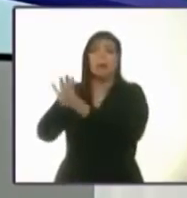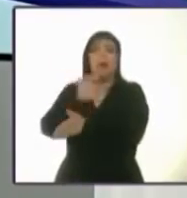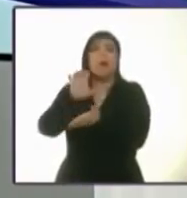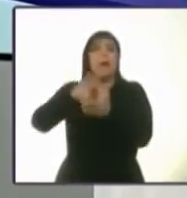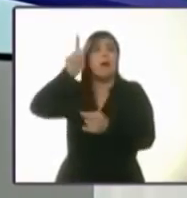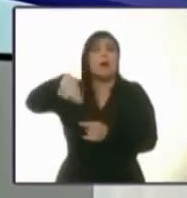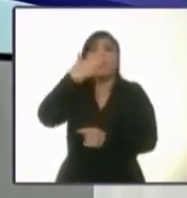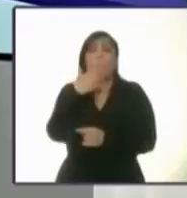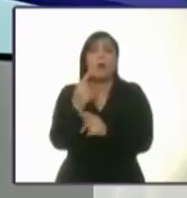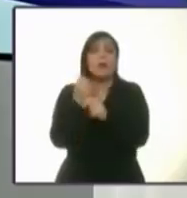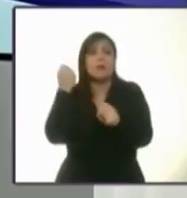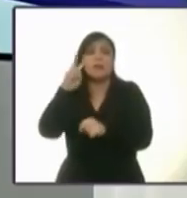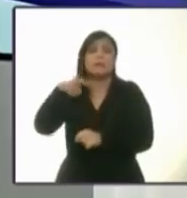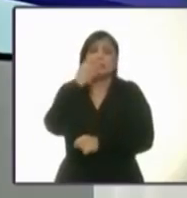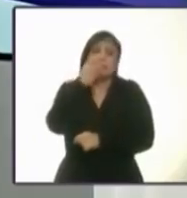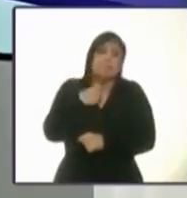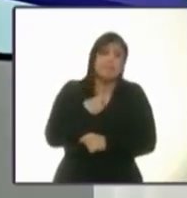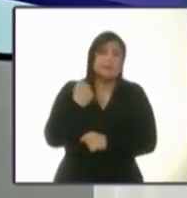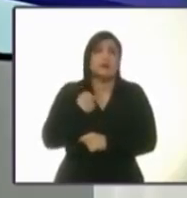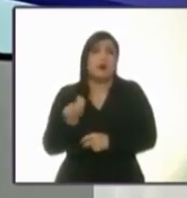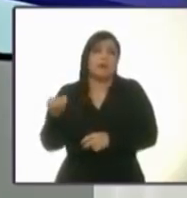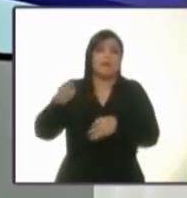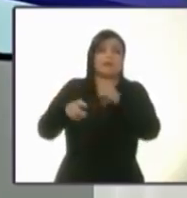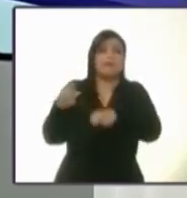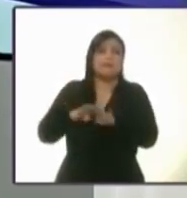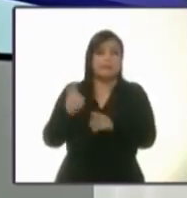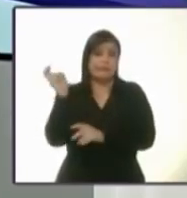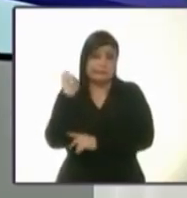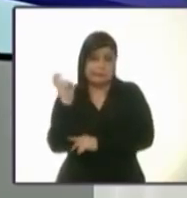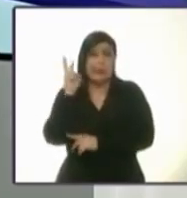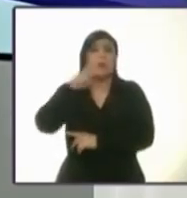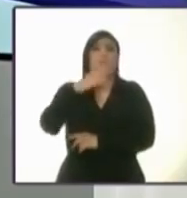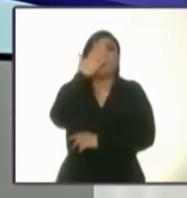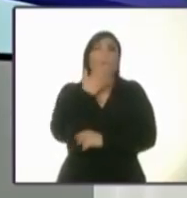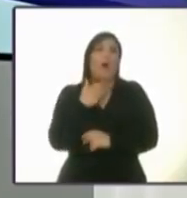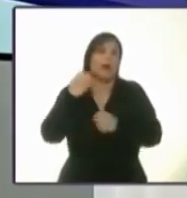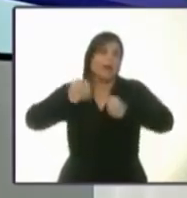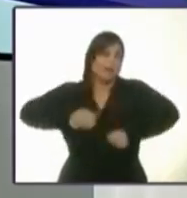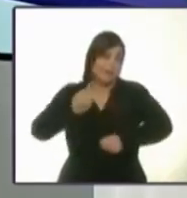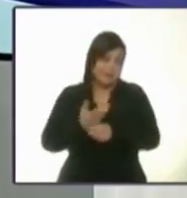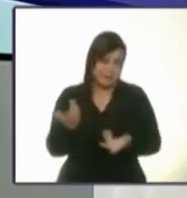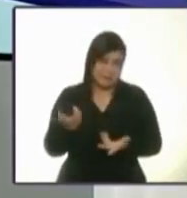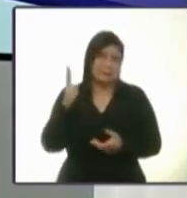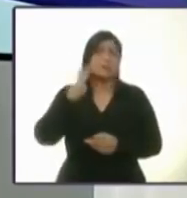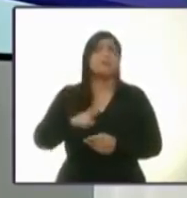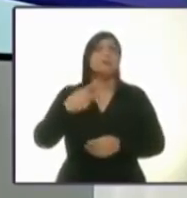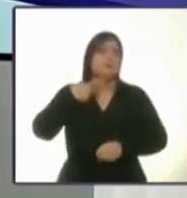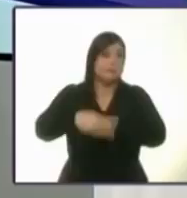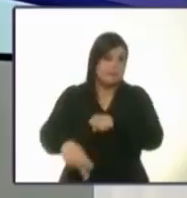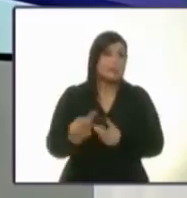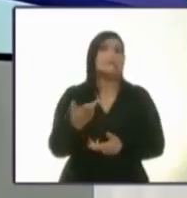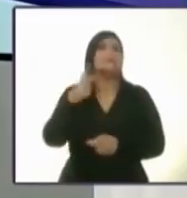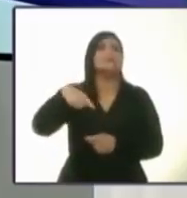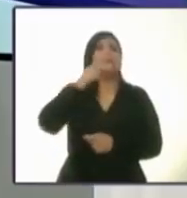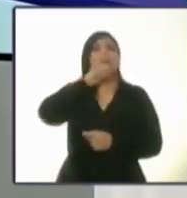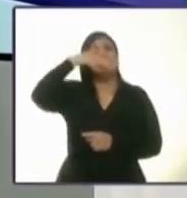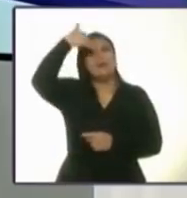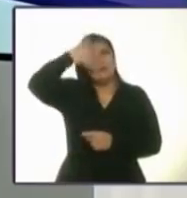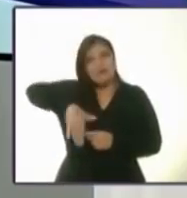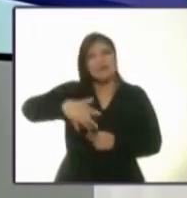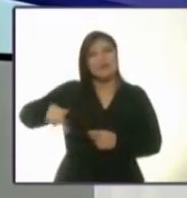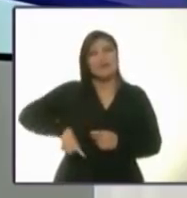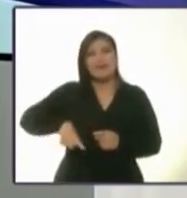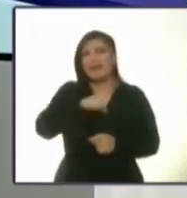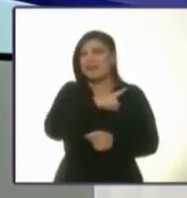público y no queda de otra más que usar el microbus, que es de mala calidad e inseguro. Sabemos de sobra que el gobierno tiene que